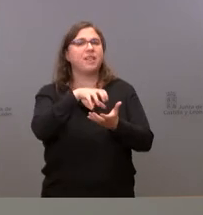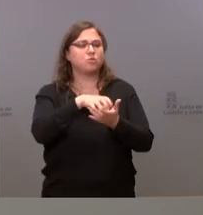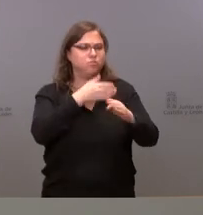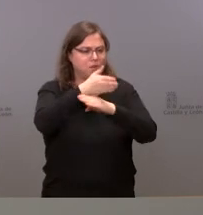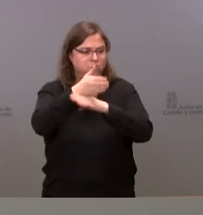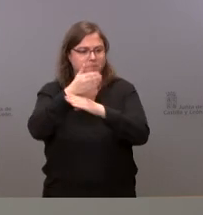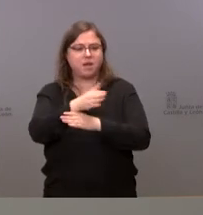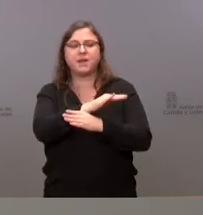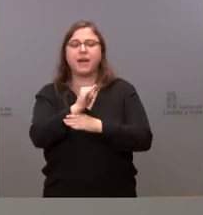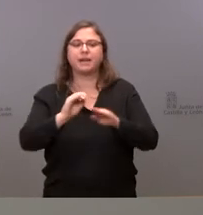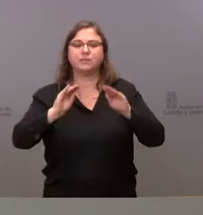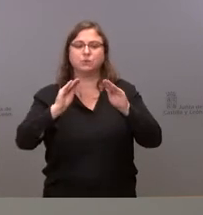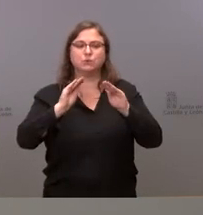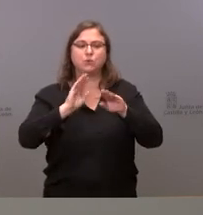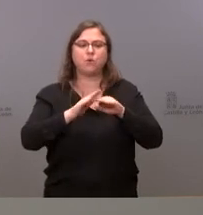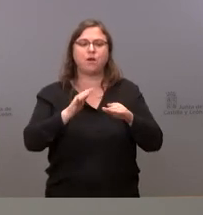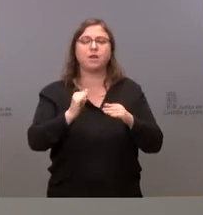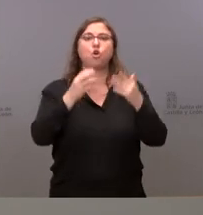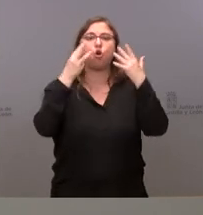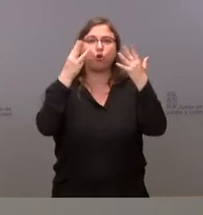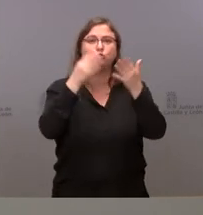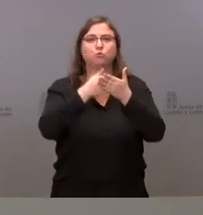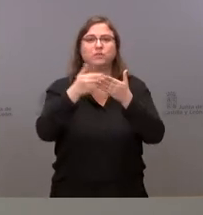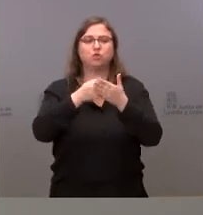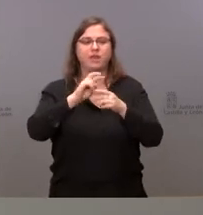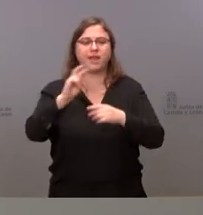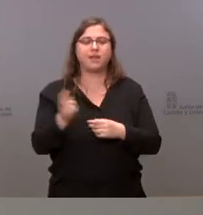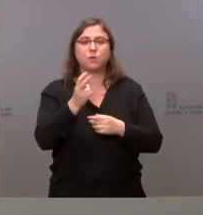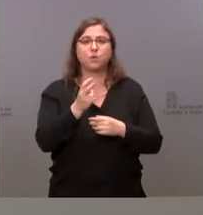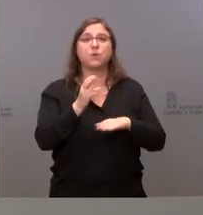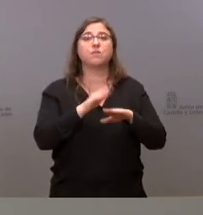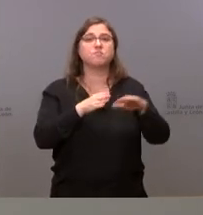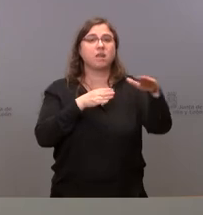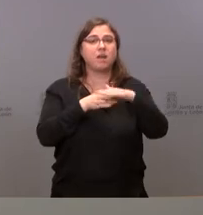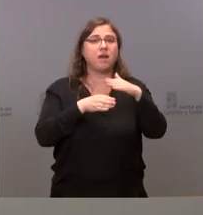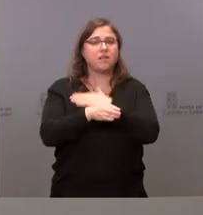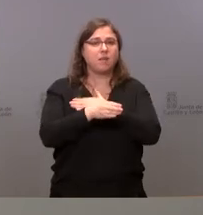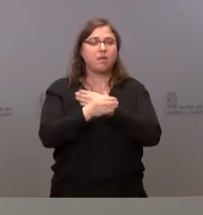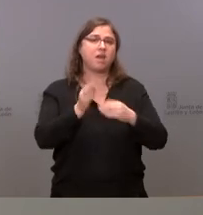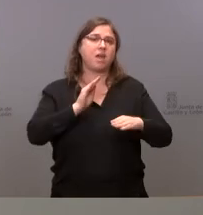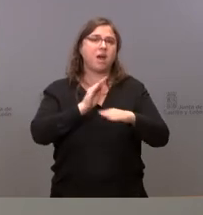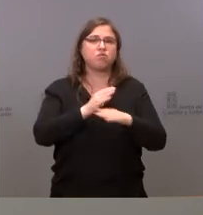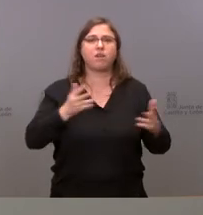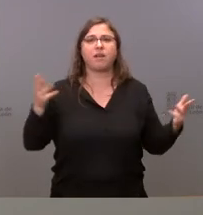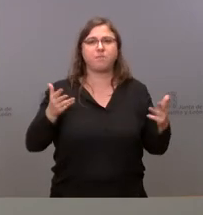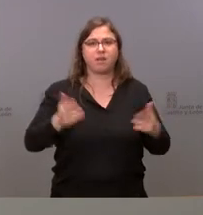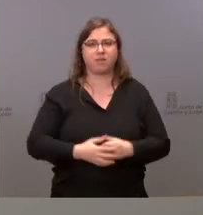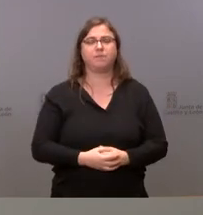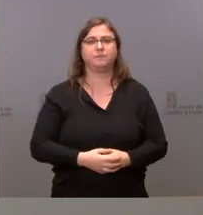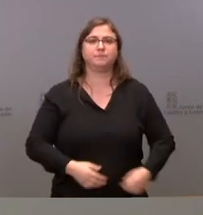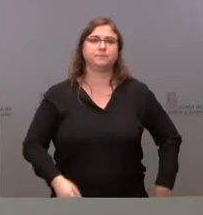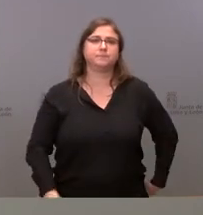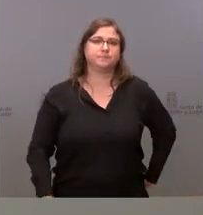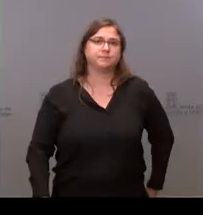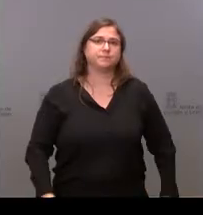habilitados ahí a su disposición 8 millones de euros a través de ayudas de emergencia para estas líneas energéticas sobre todo